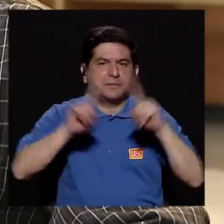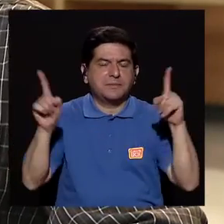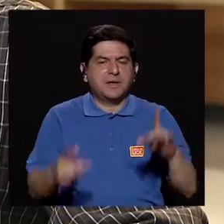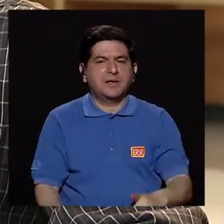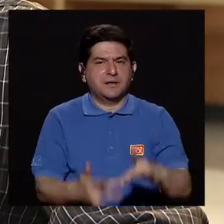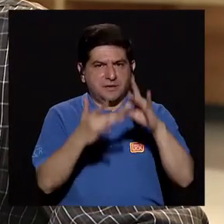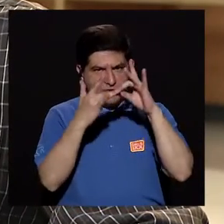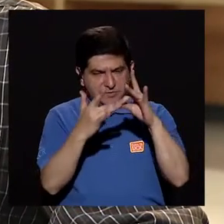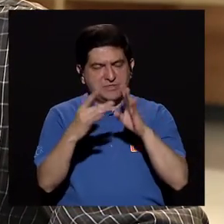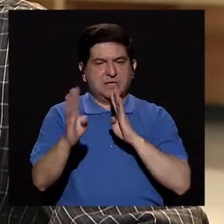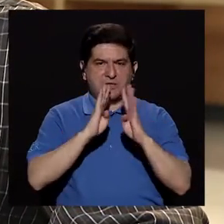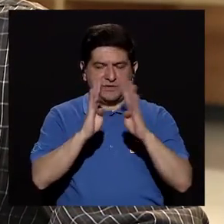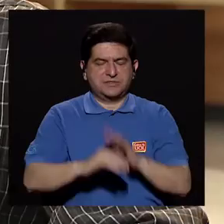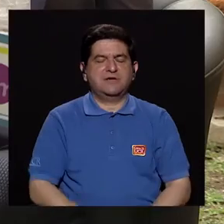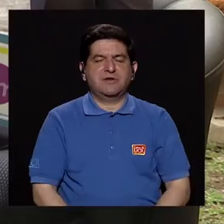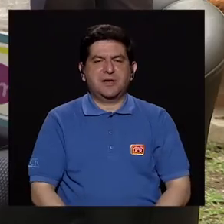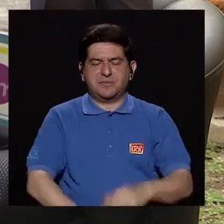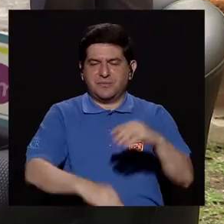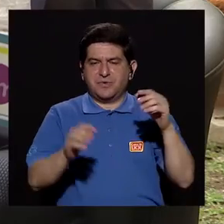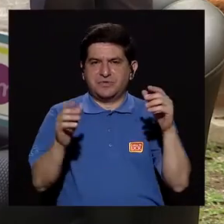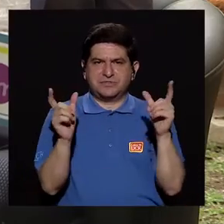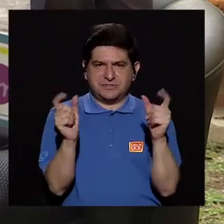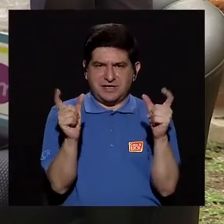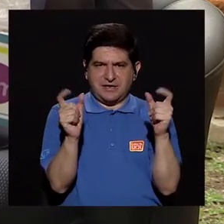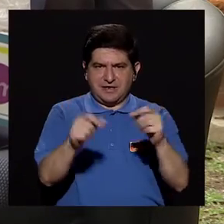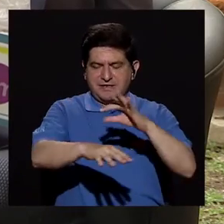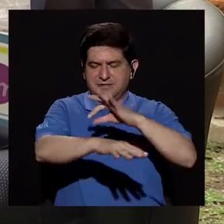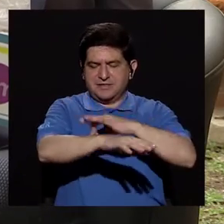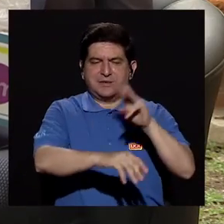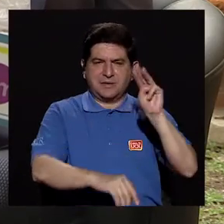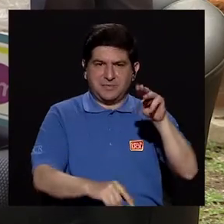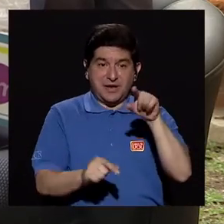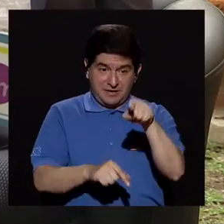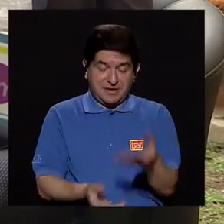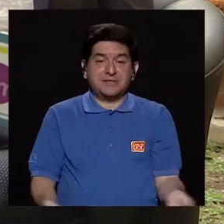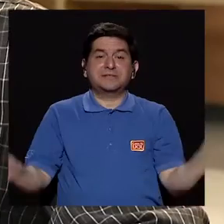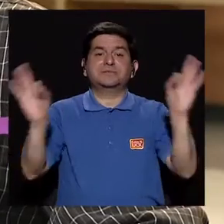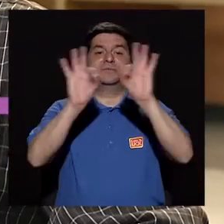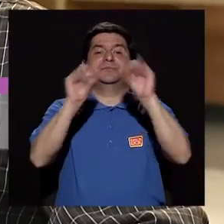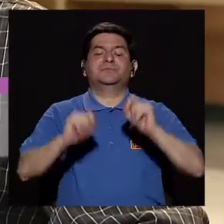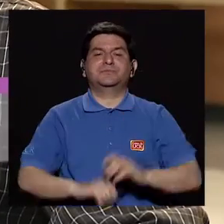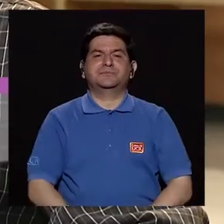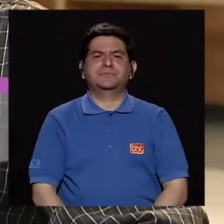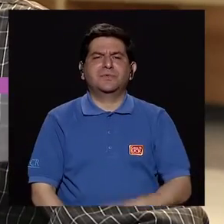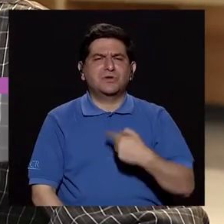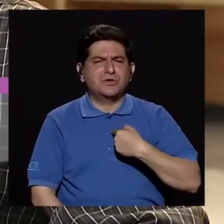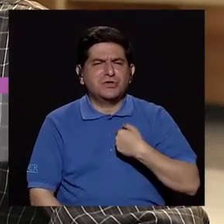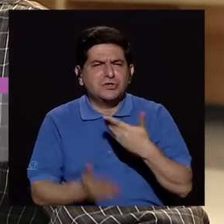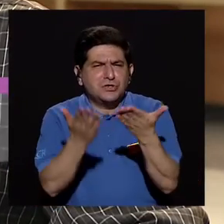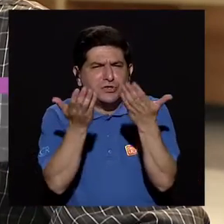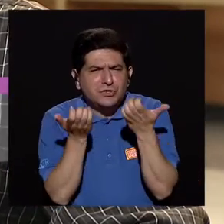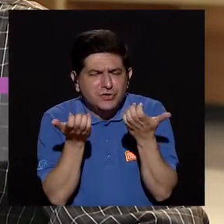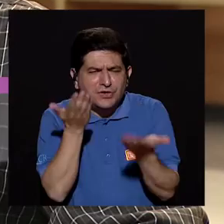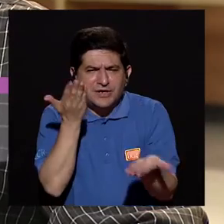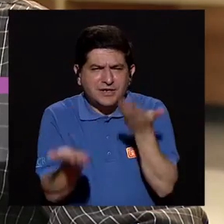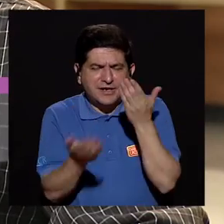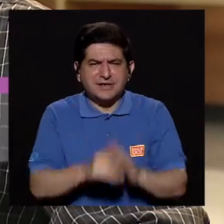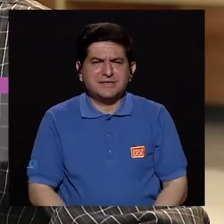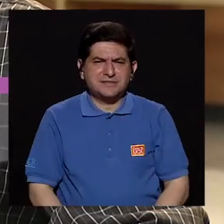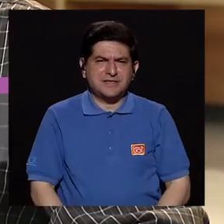todo, hablando de melanoma, también es un factor de riesgo más importante. Doctora, también yo quería detenerme en una